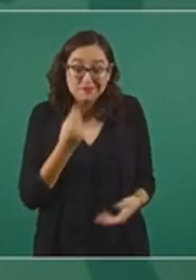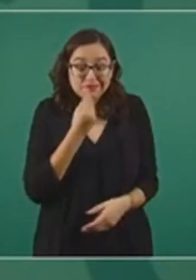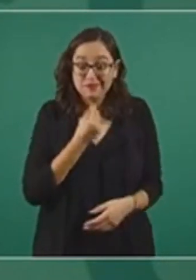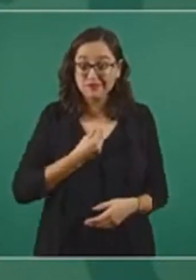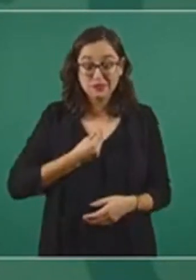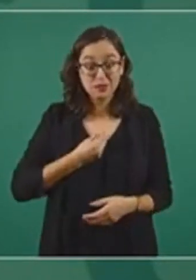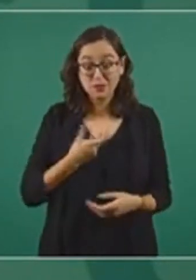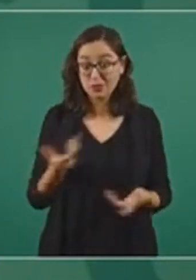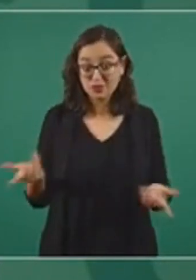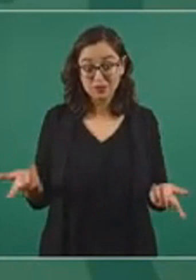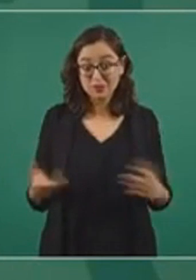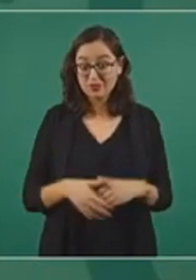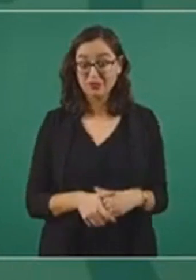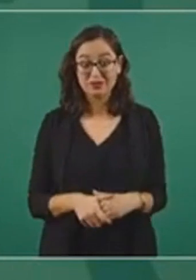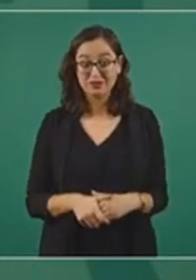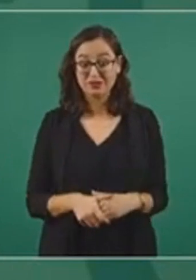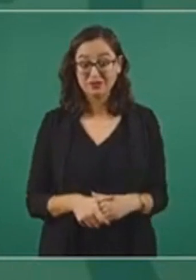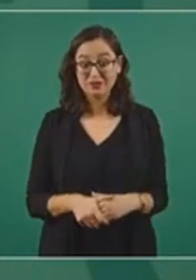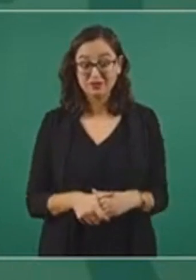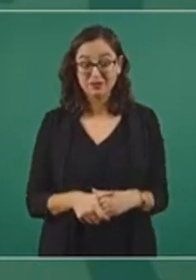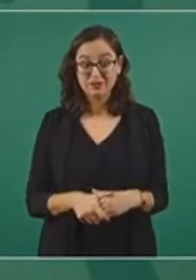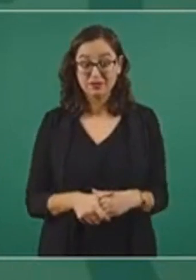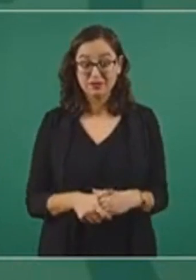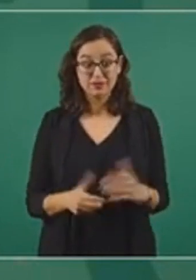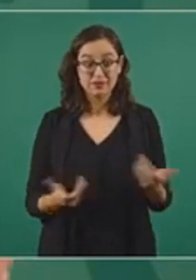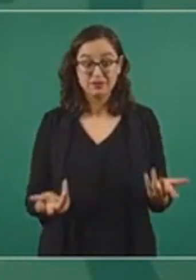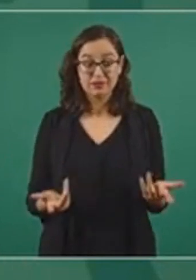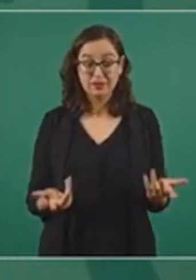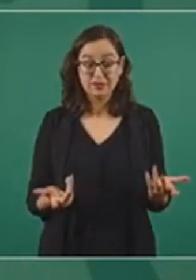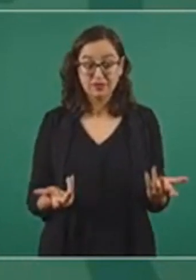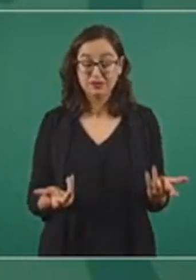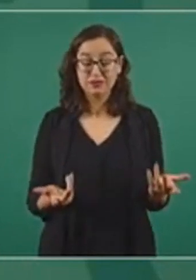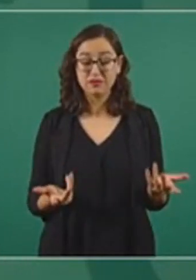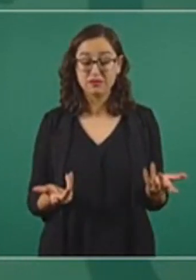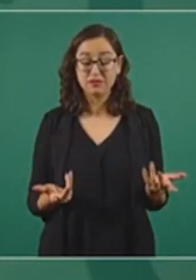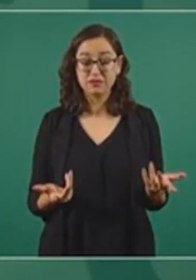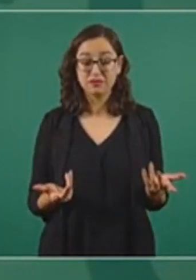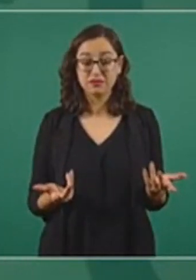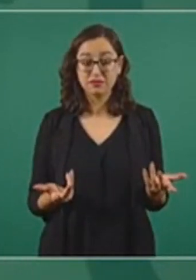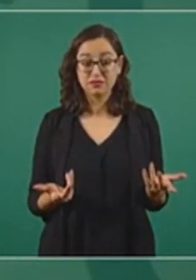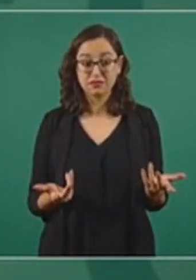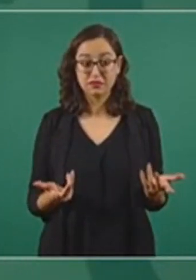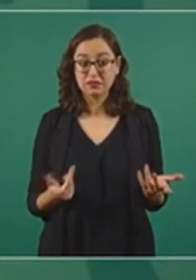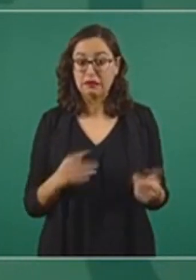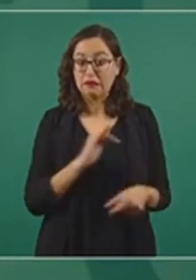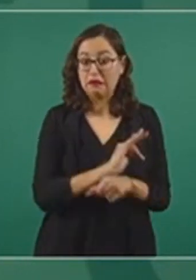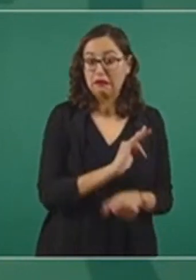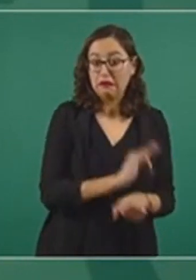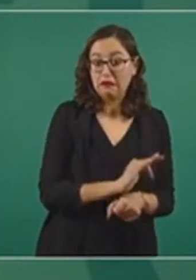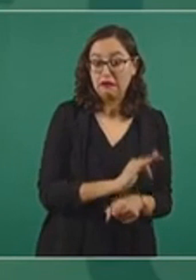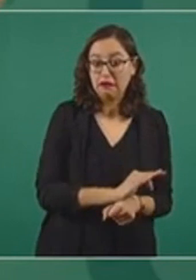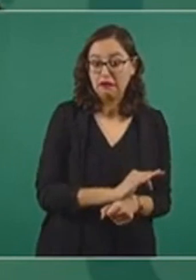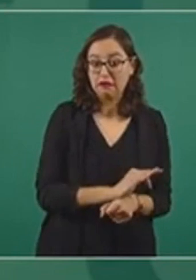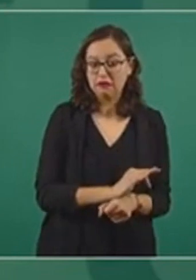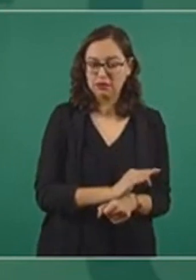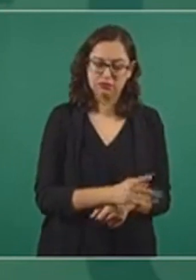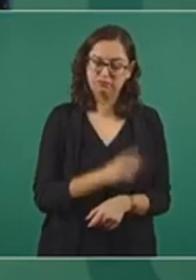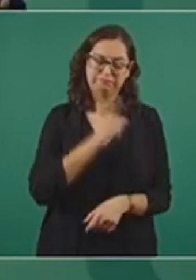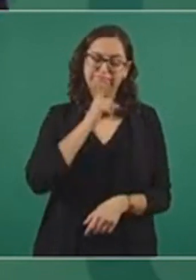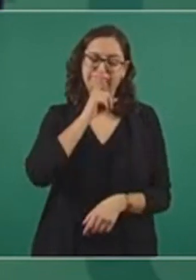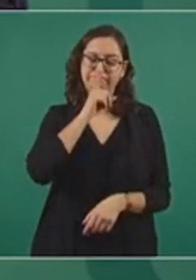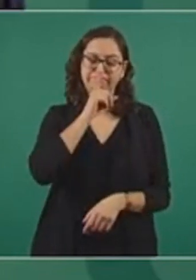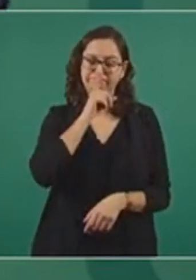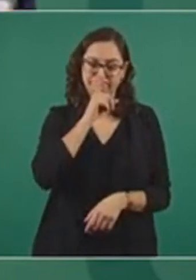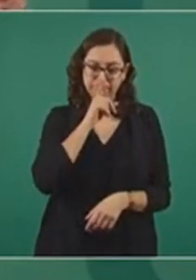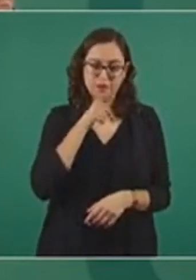O sea, no hay excepciones. De todas maneras,